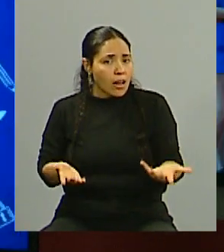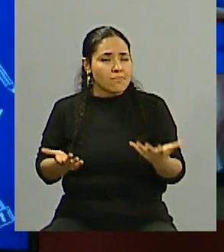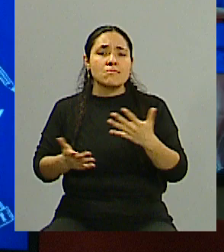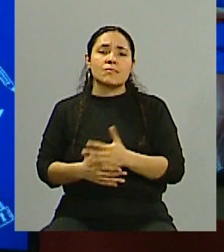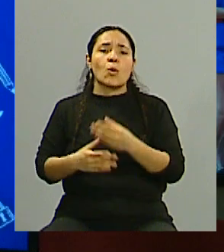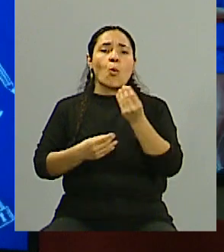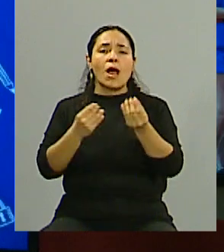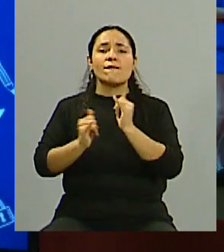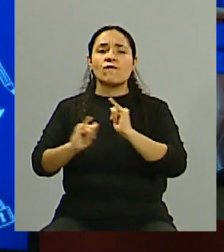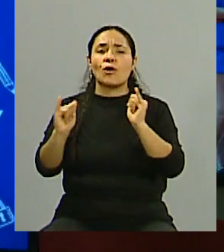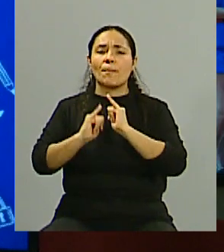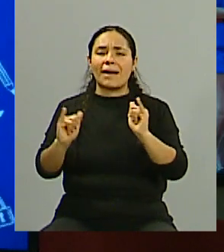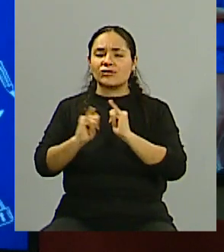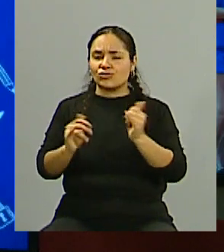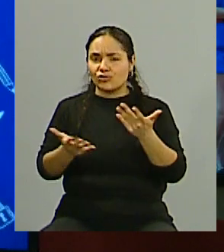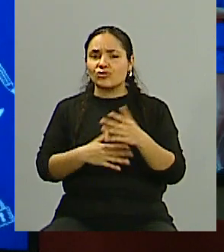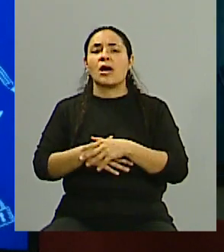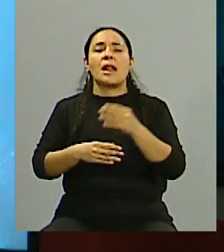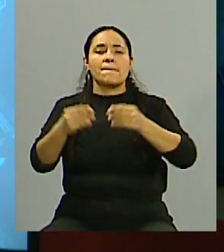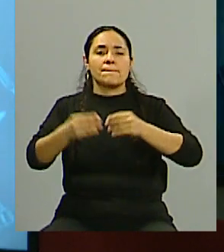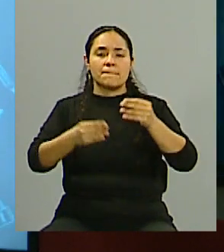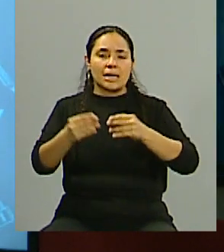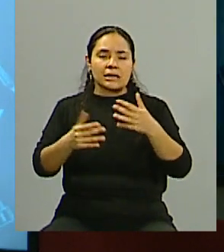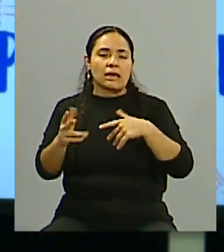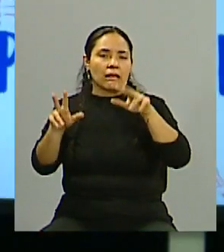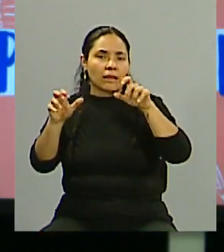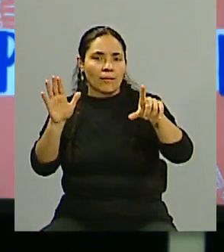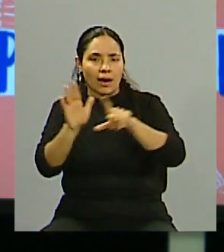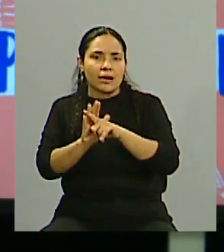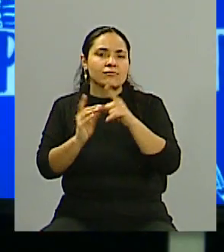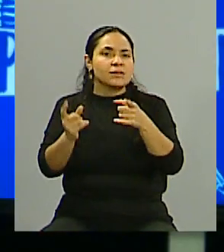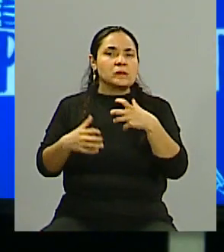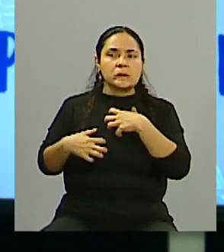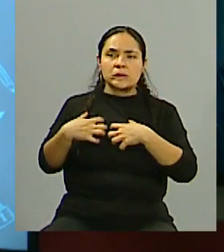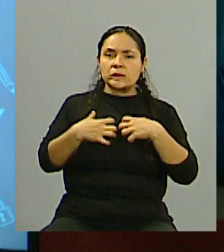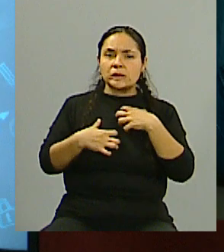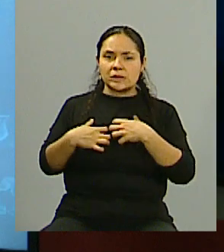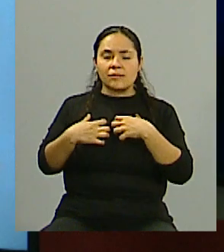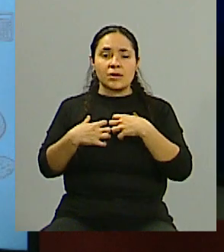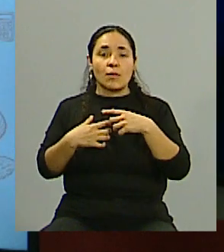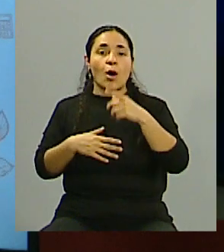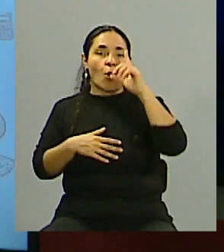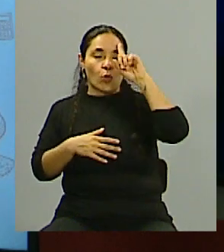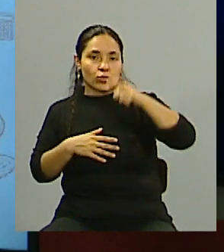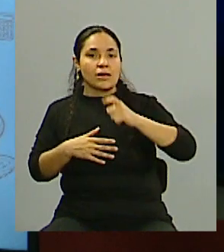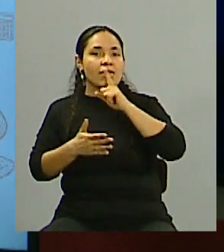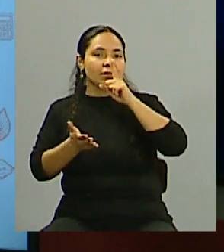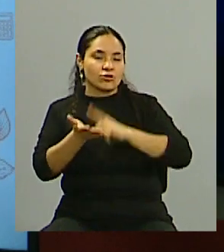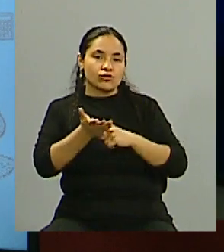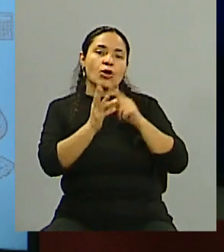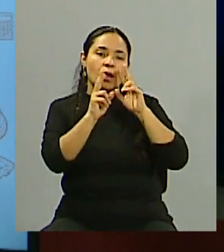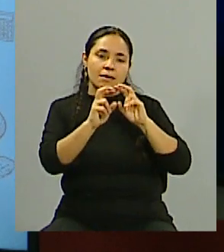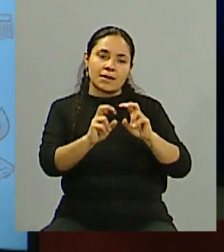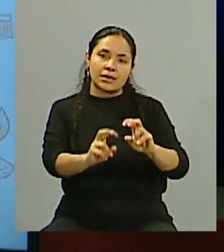provincia de Mendoza, WorldCoin? Porque sabemos que también hubo a partir de inquietudes una decisión de la justicia de investigar.